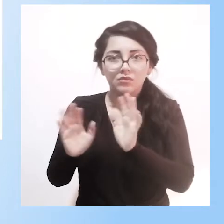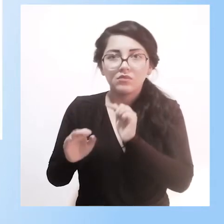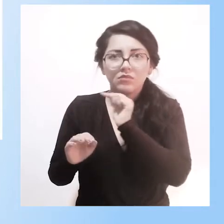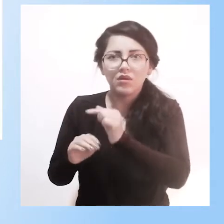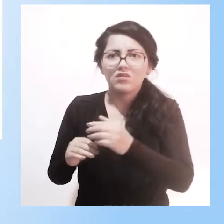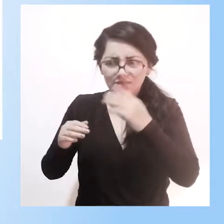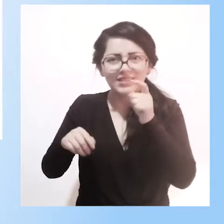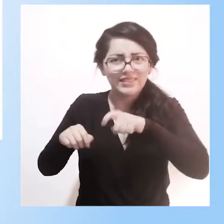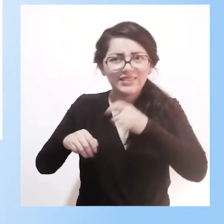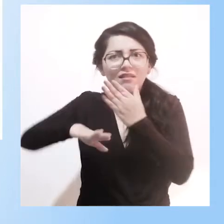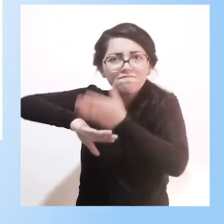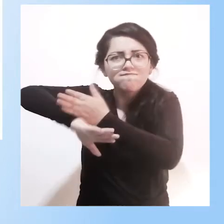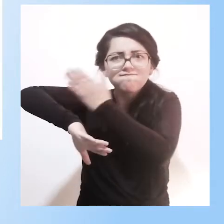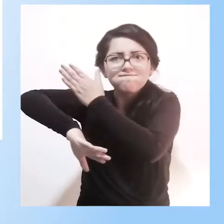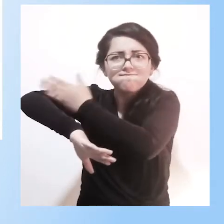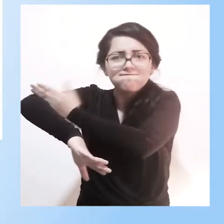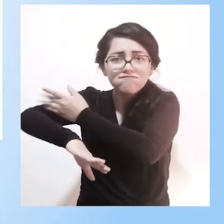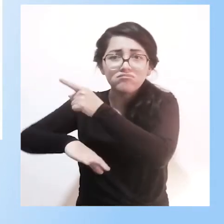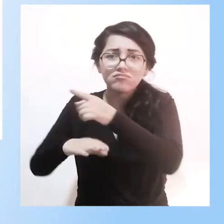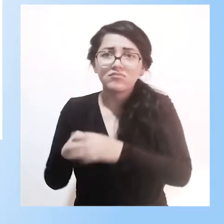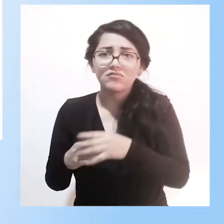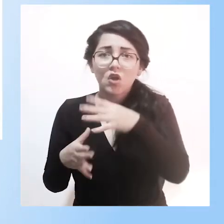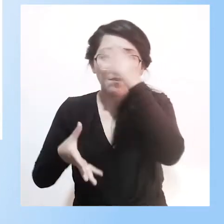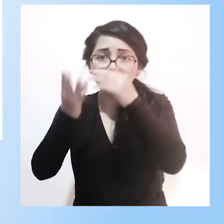potencial y a la base de aprendizaje del alumno.